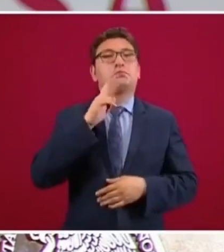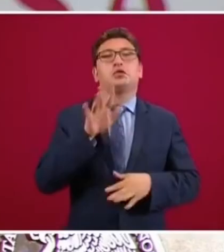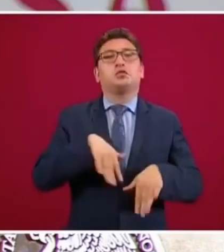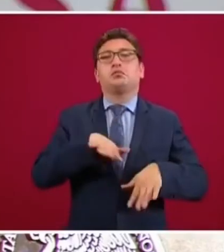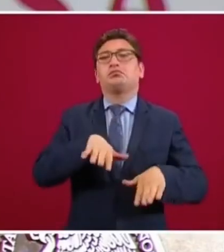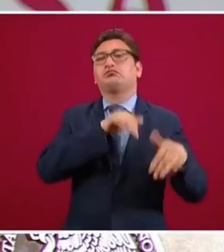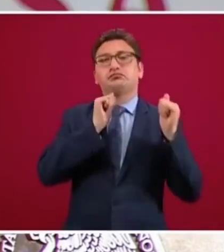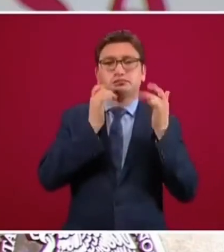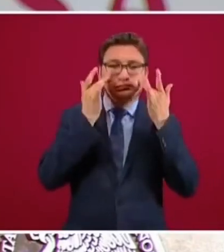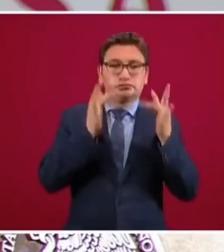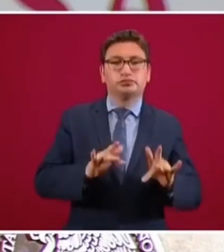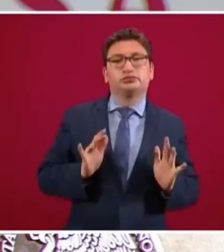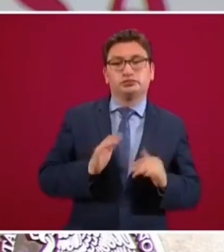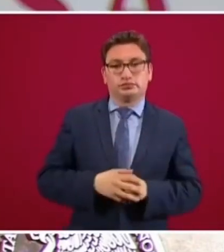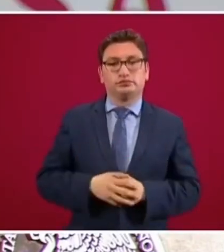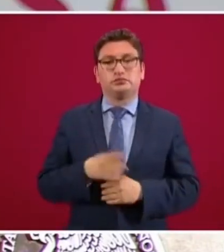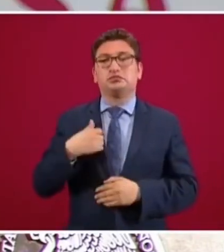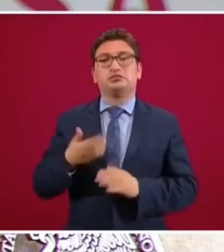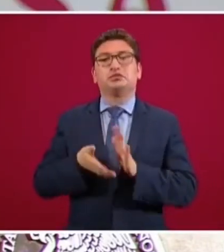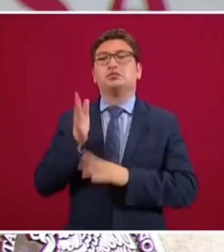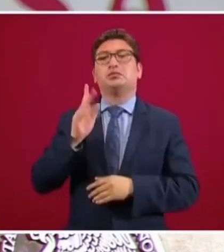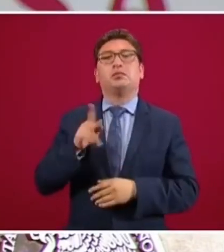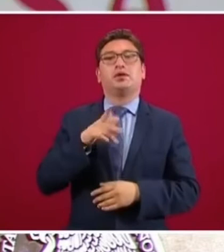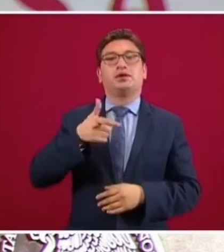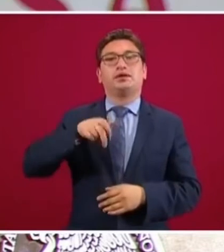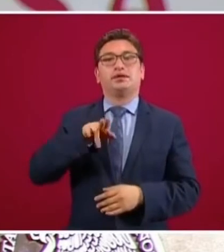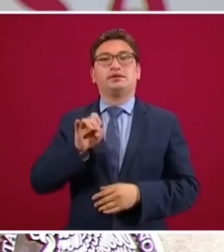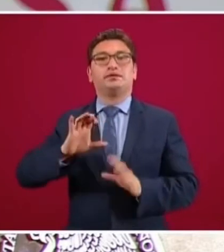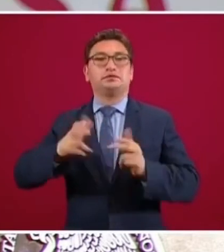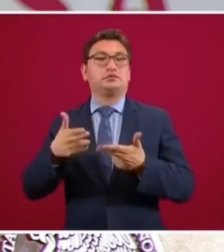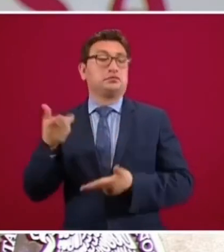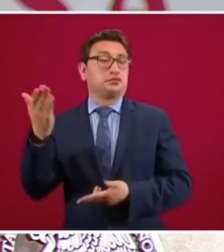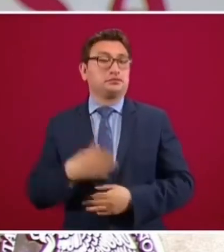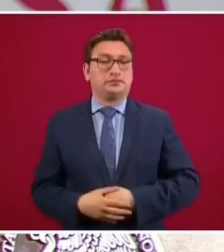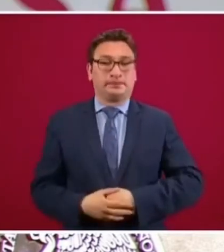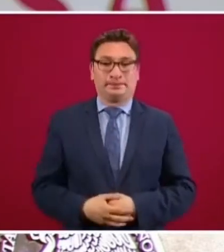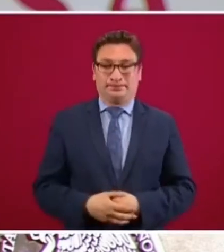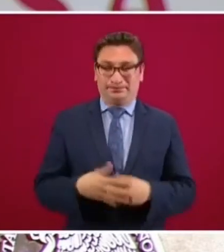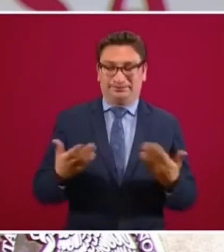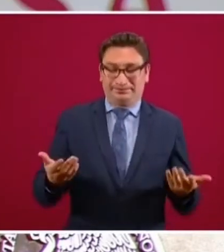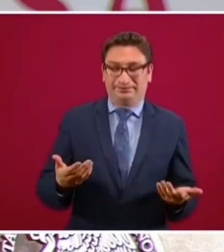a Palenque, Chiapas. O sea,